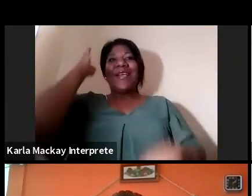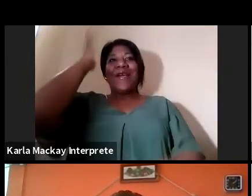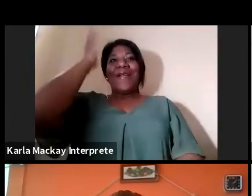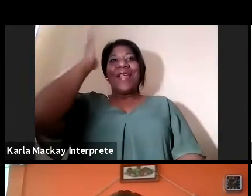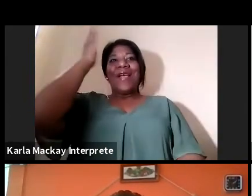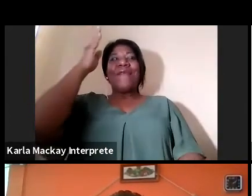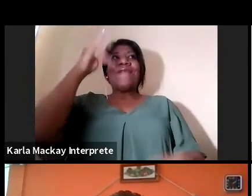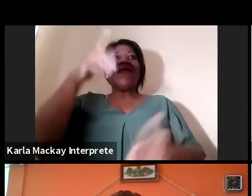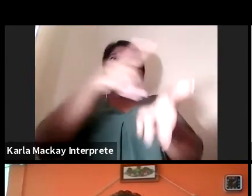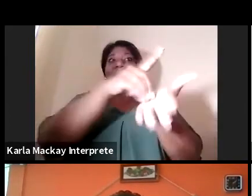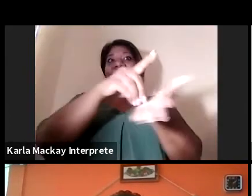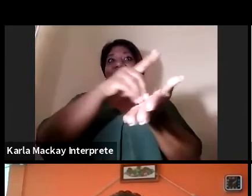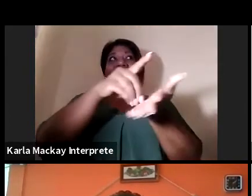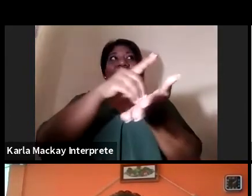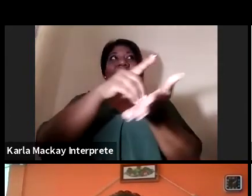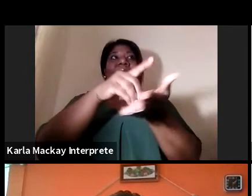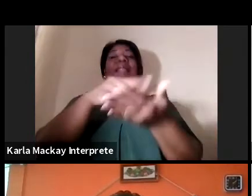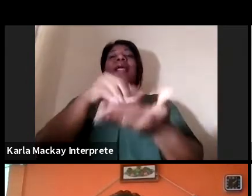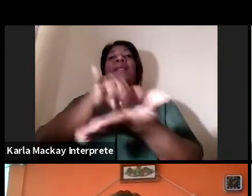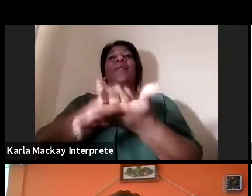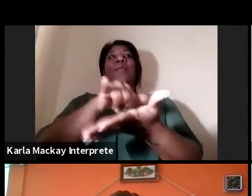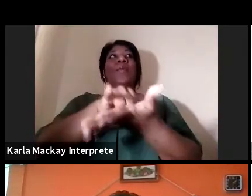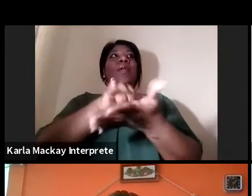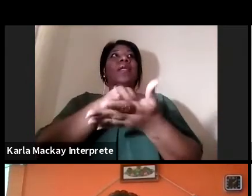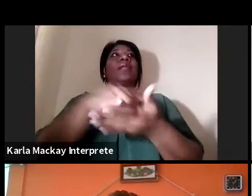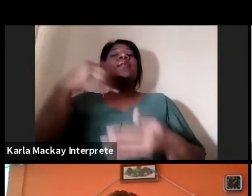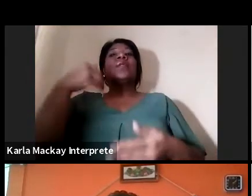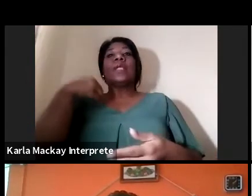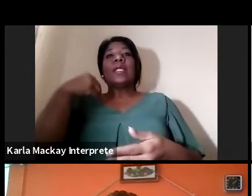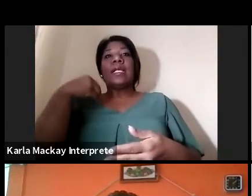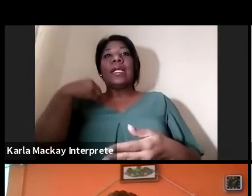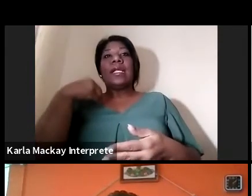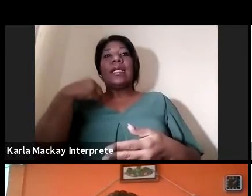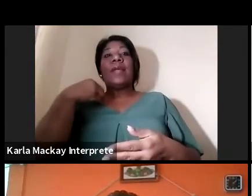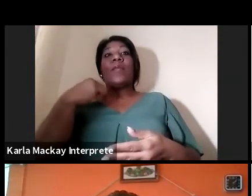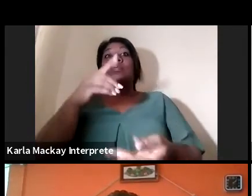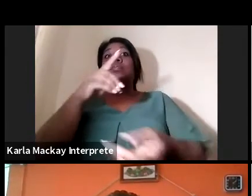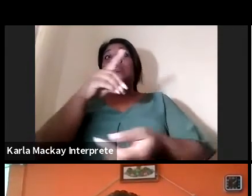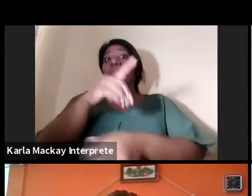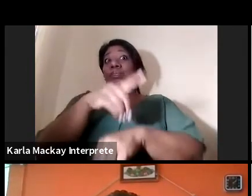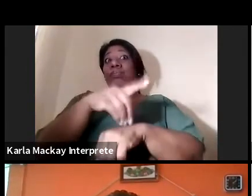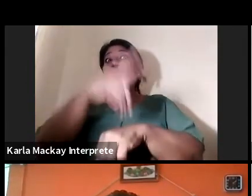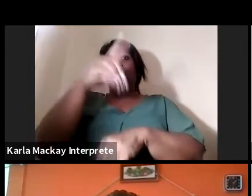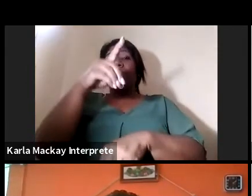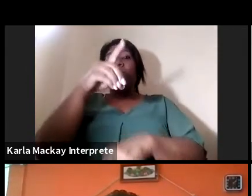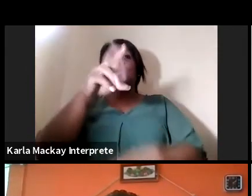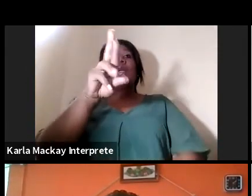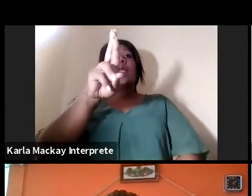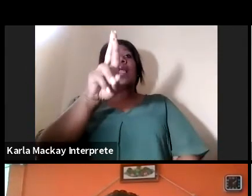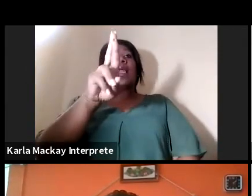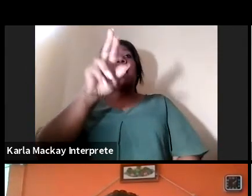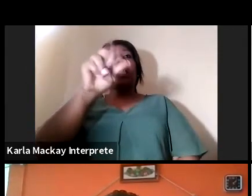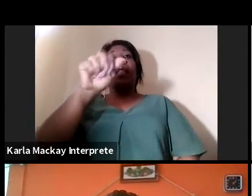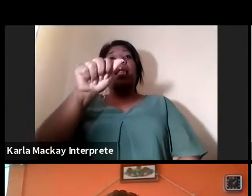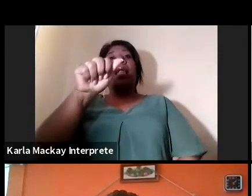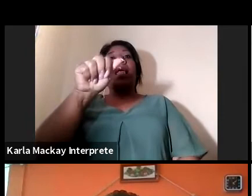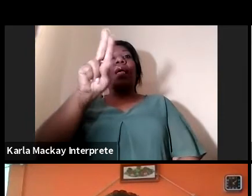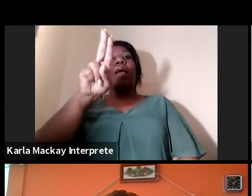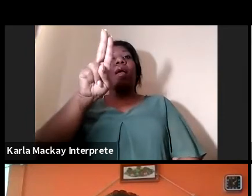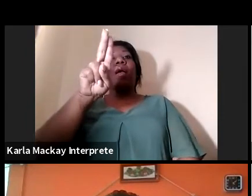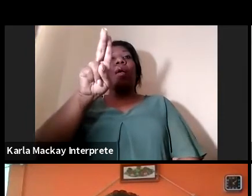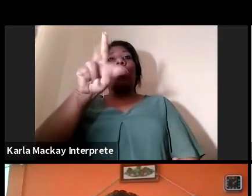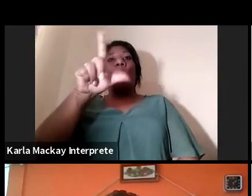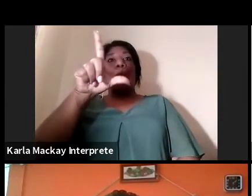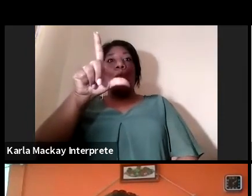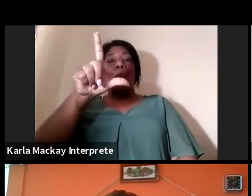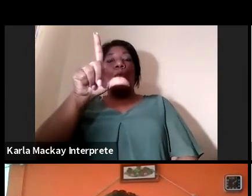eso tenemos al doctor Raúl Archibol como docente investigador de ISAI Universidad para